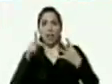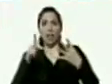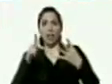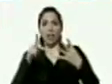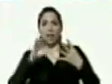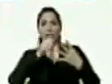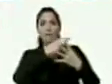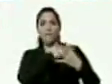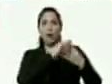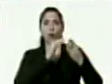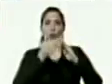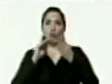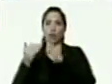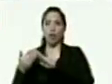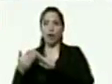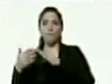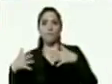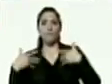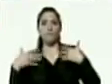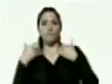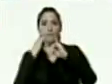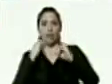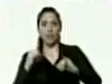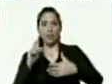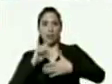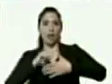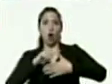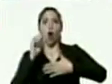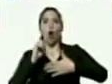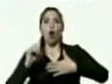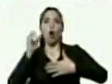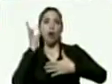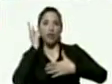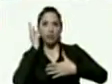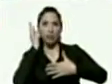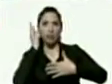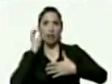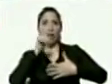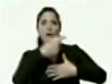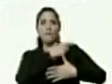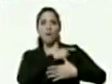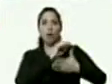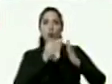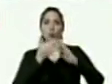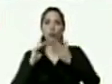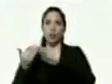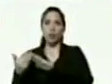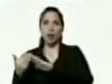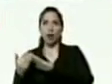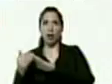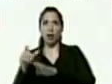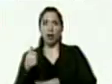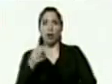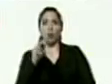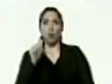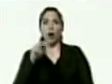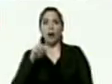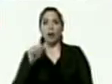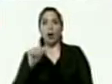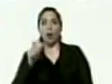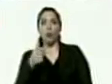Monteverde La Felicidad Orangelis Trillo jefe de la comunidad Guanaguanay